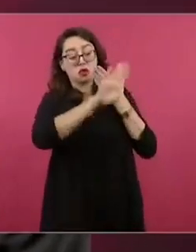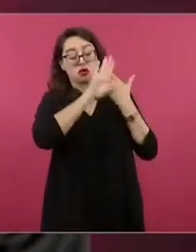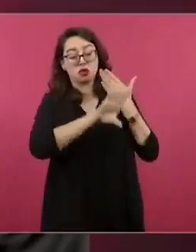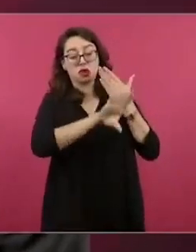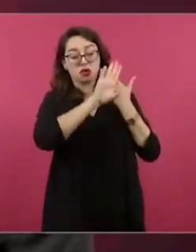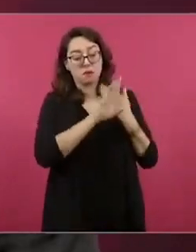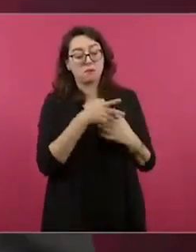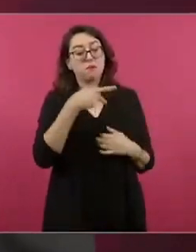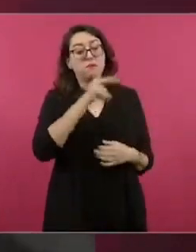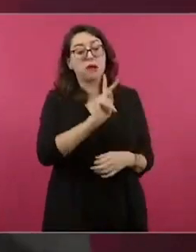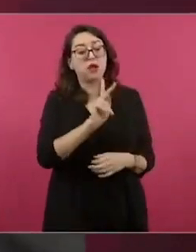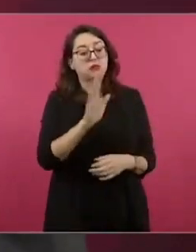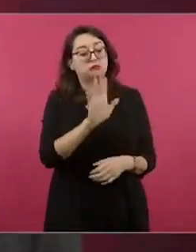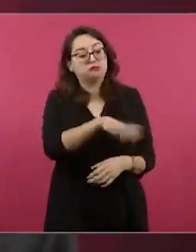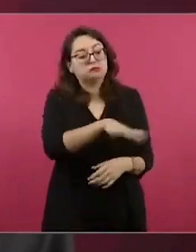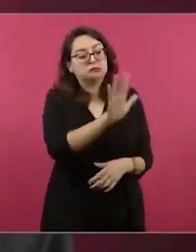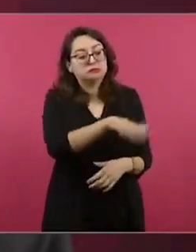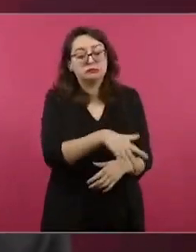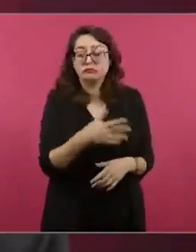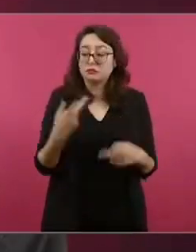Aquí están los datos.